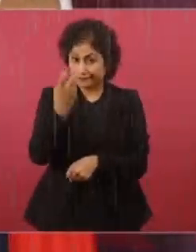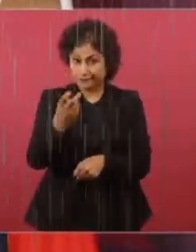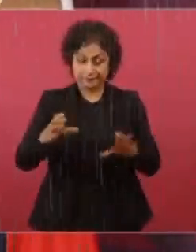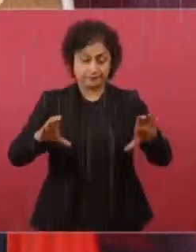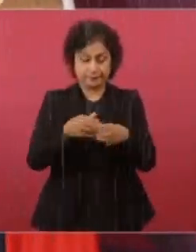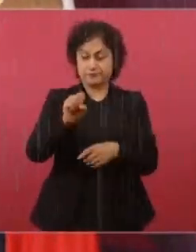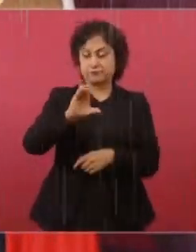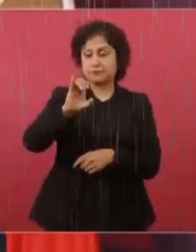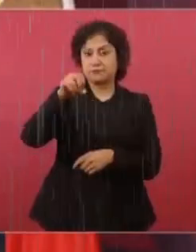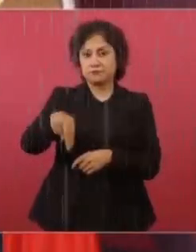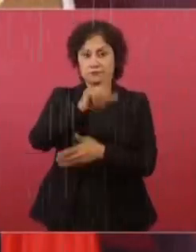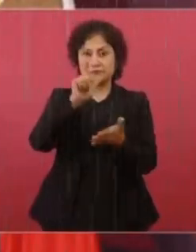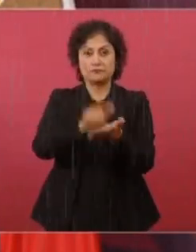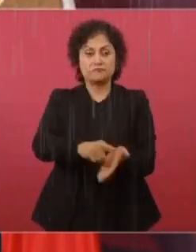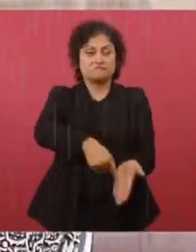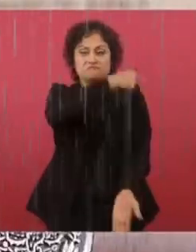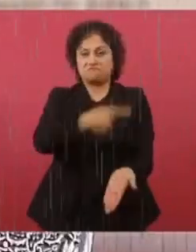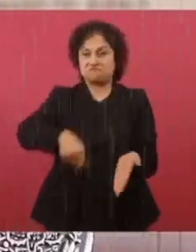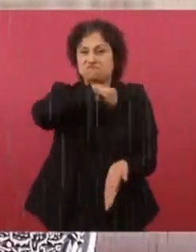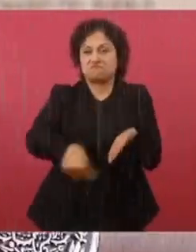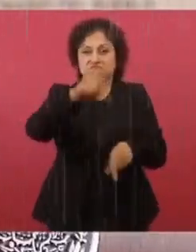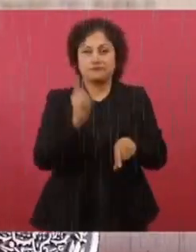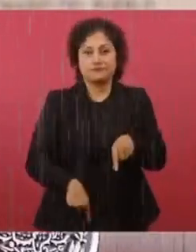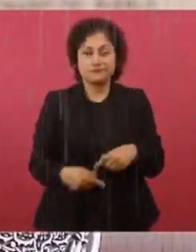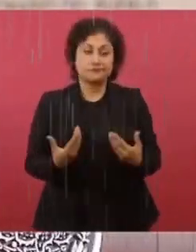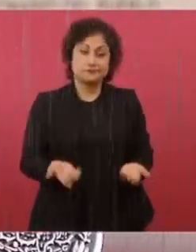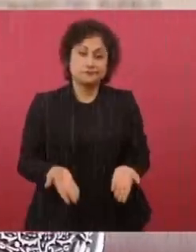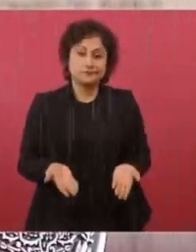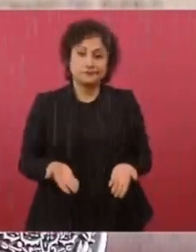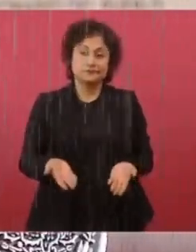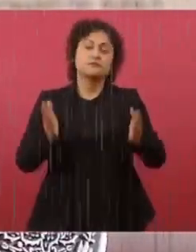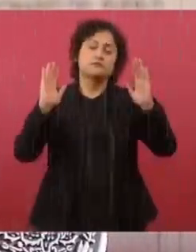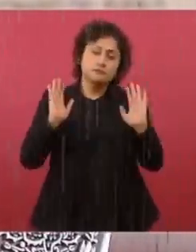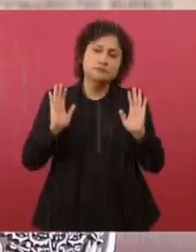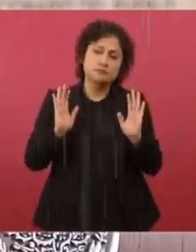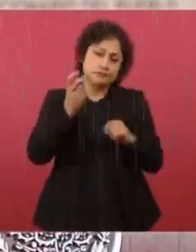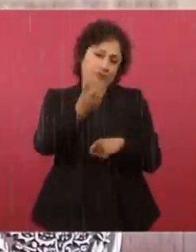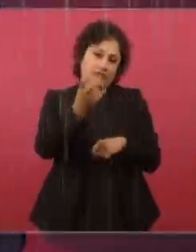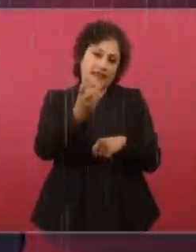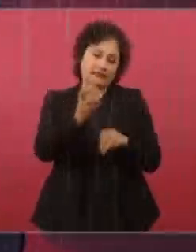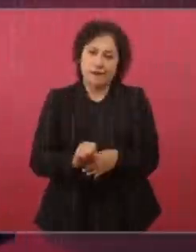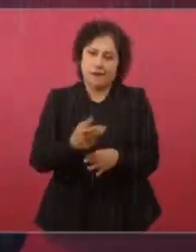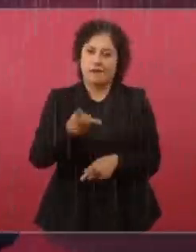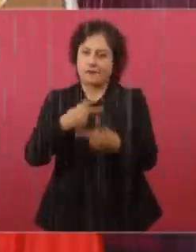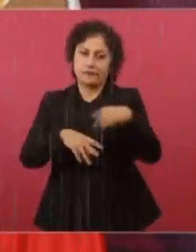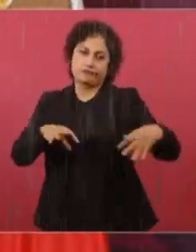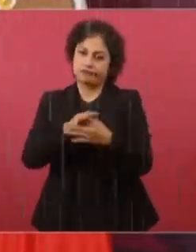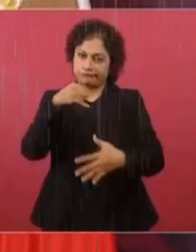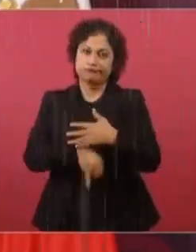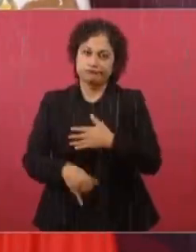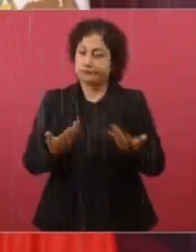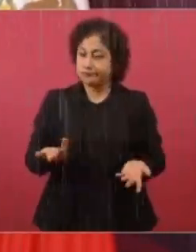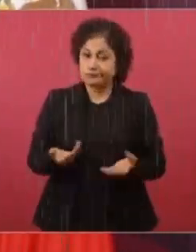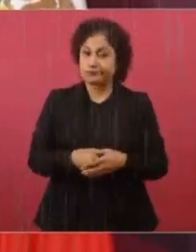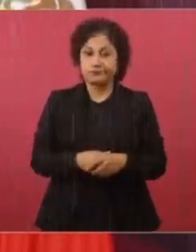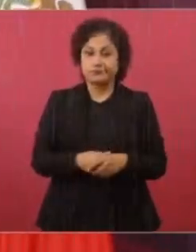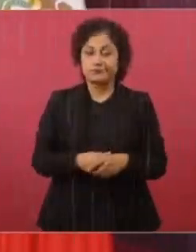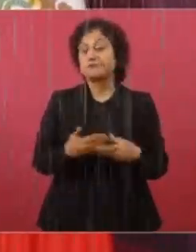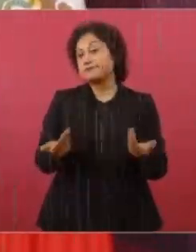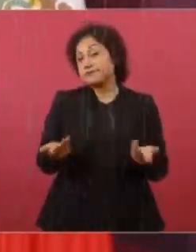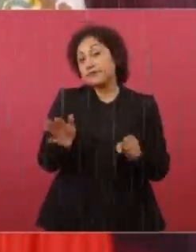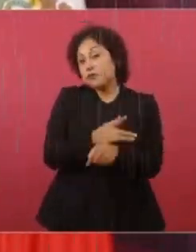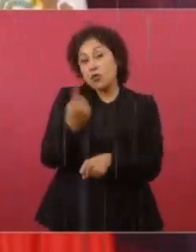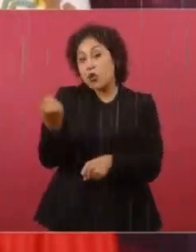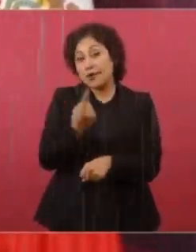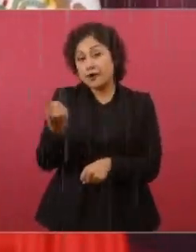la ley electoral. Claro que es un asunto de forma, pero la forma es fondo. Cuando se trata de